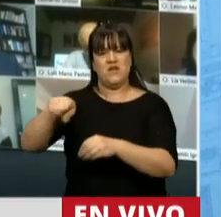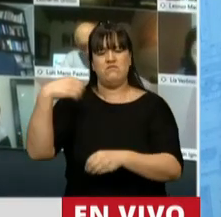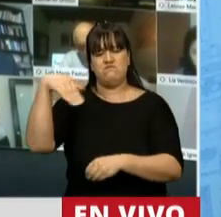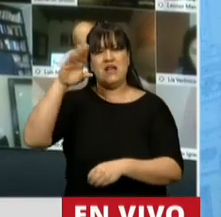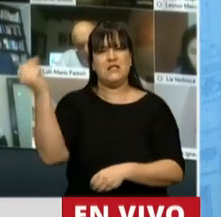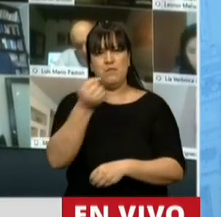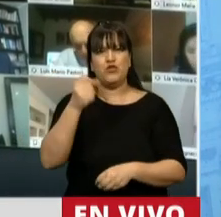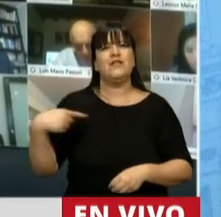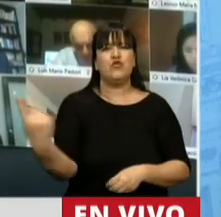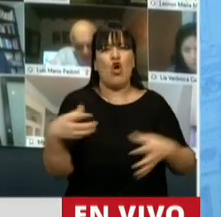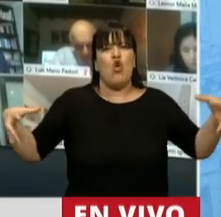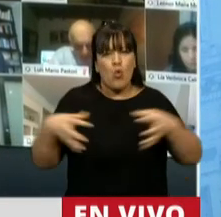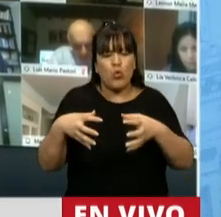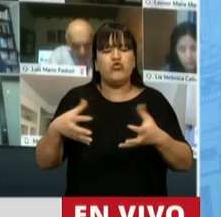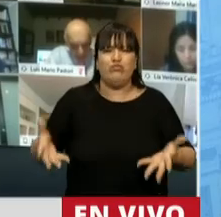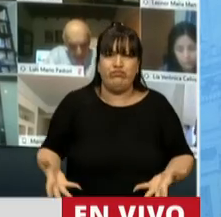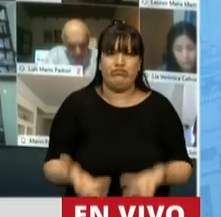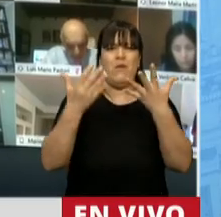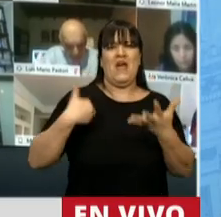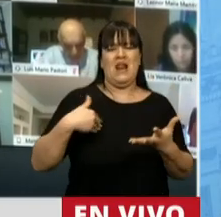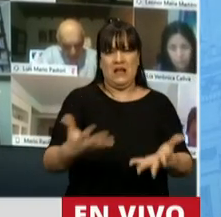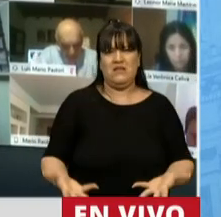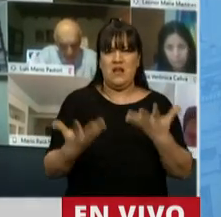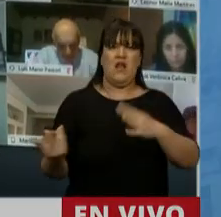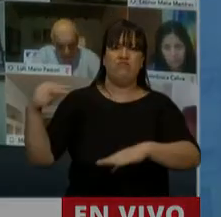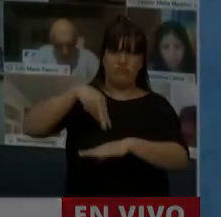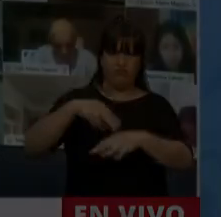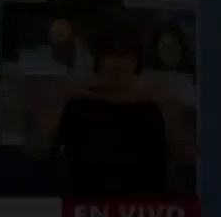Para poner todos juntos la Argentina de pie. Gracias, presidente. Gracias, diputada. diputada.